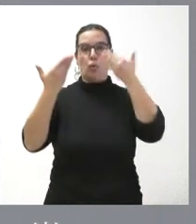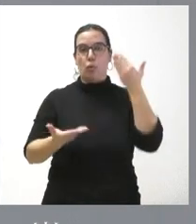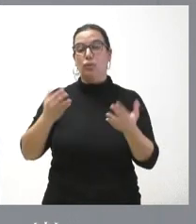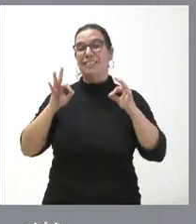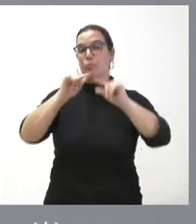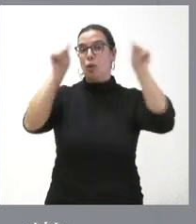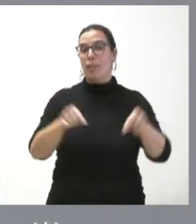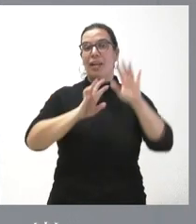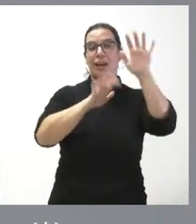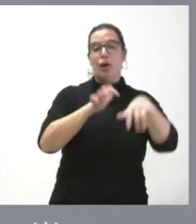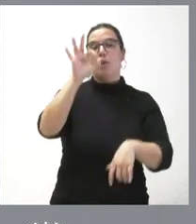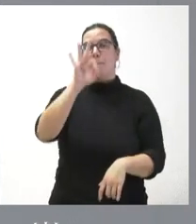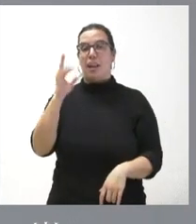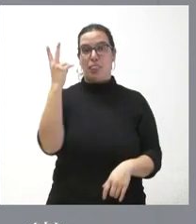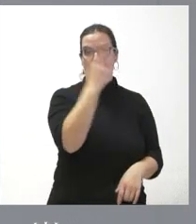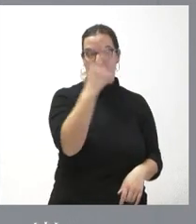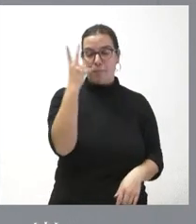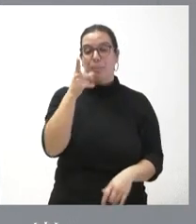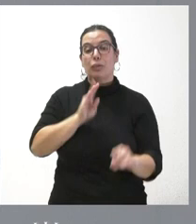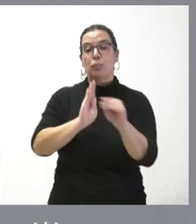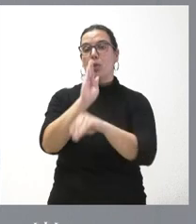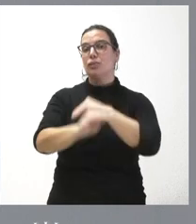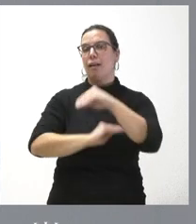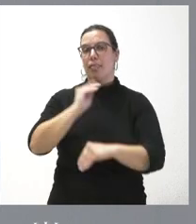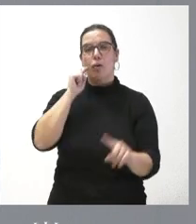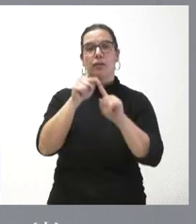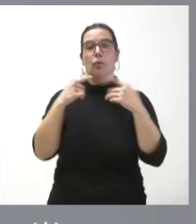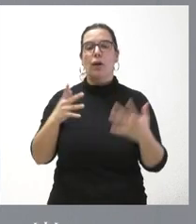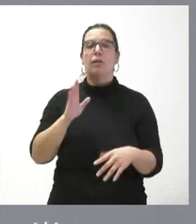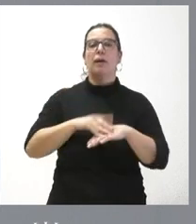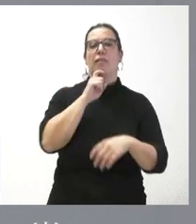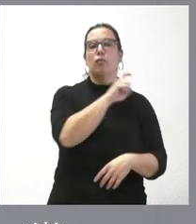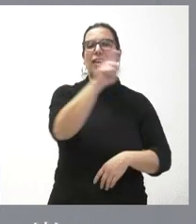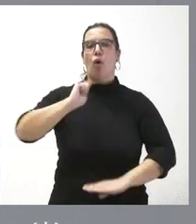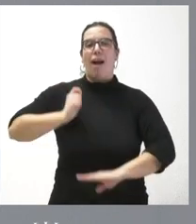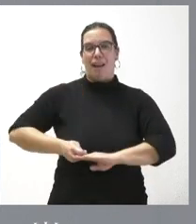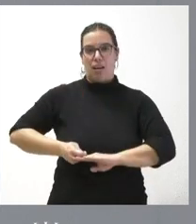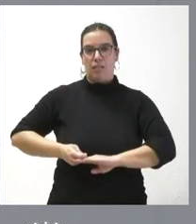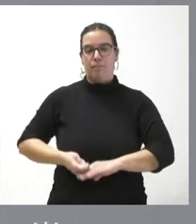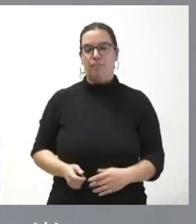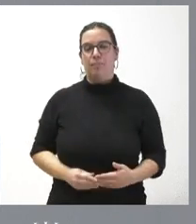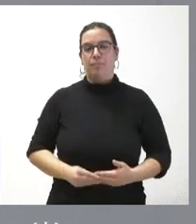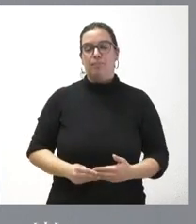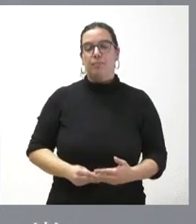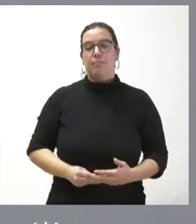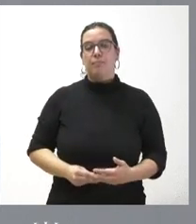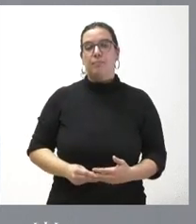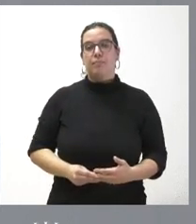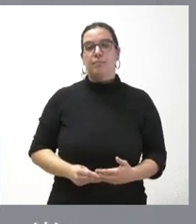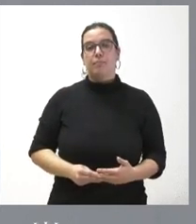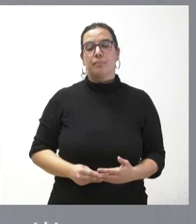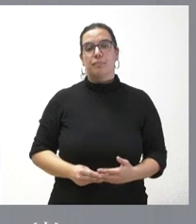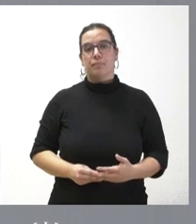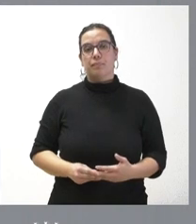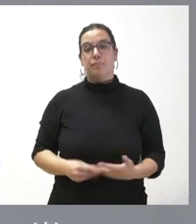León y de Palencia. una subvención que se hace para la Fundación Anclaje a través de esta